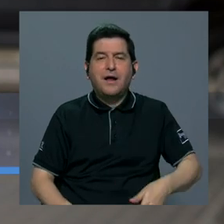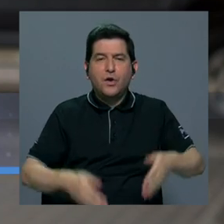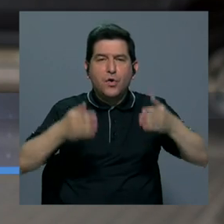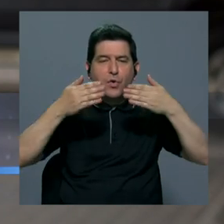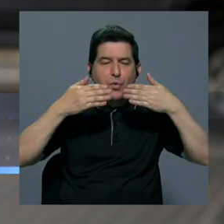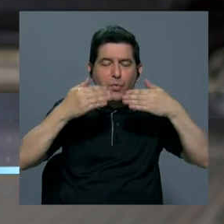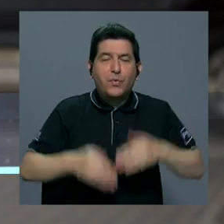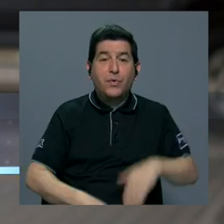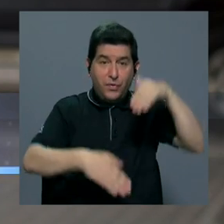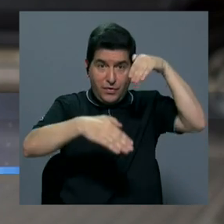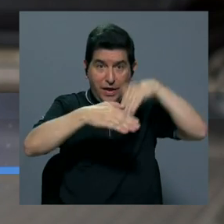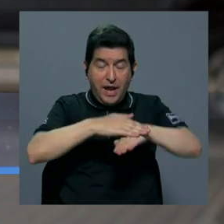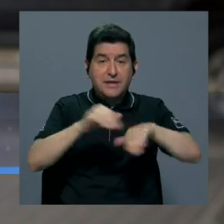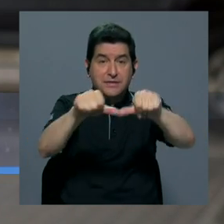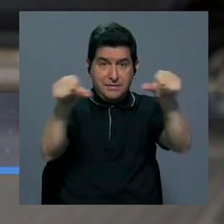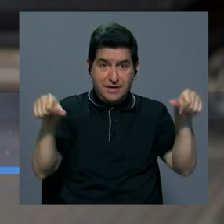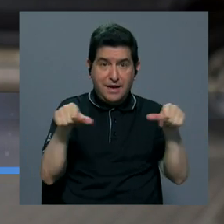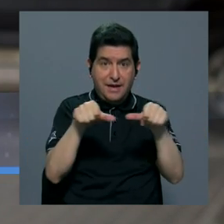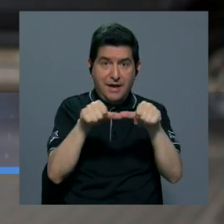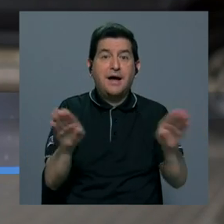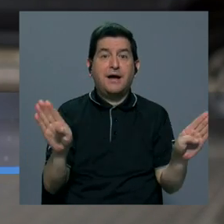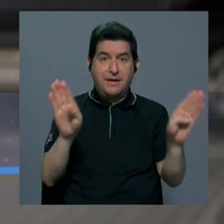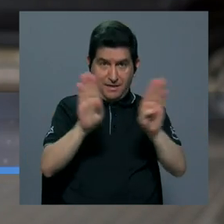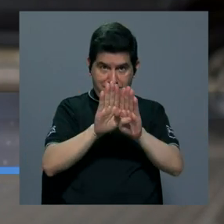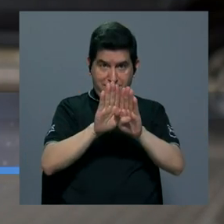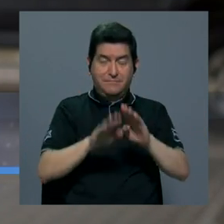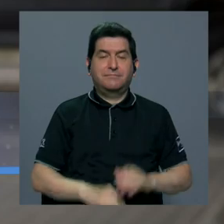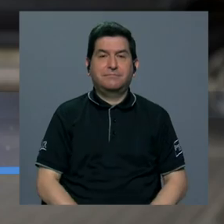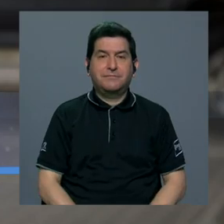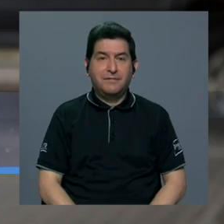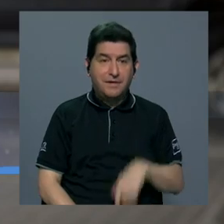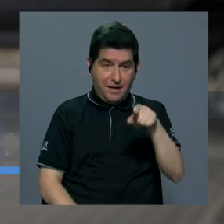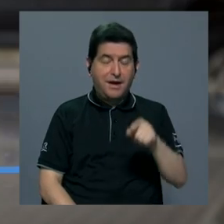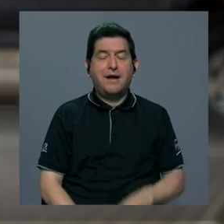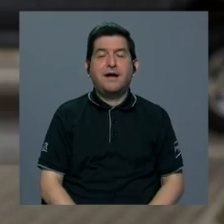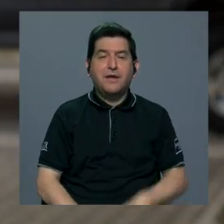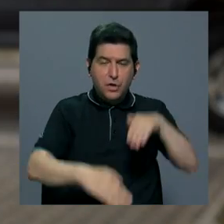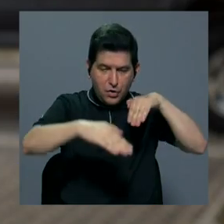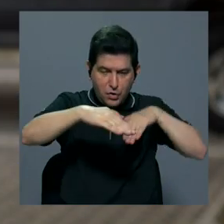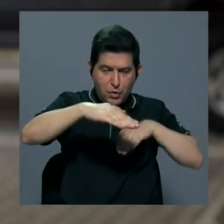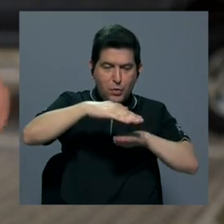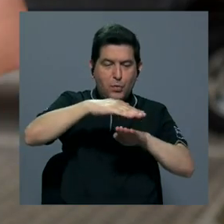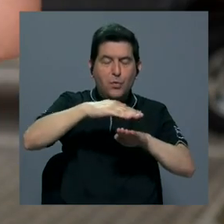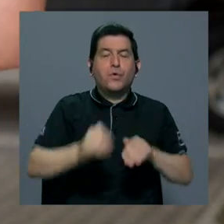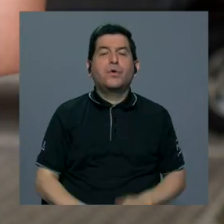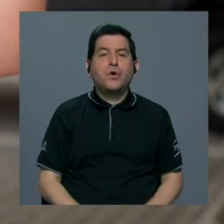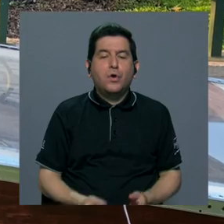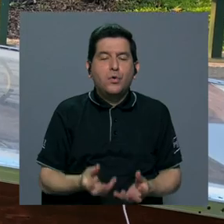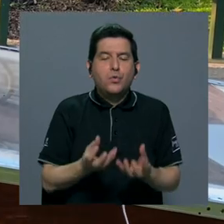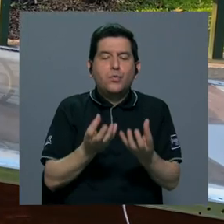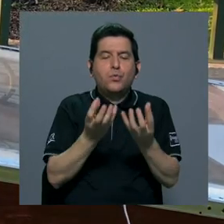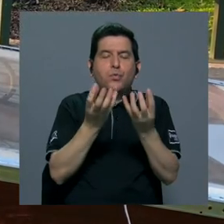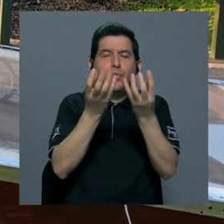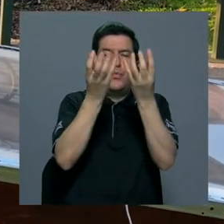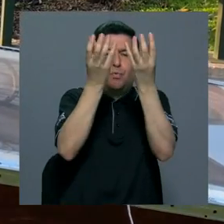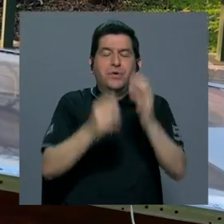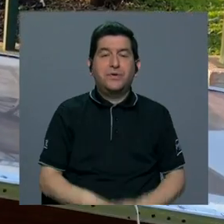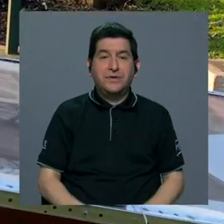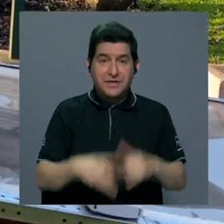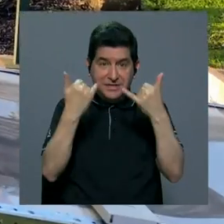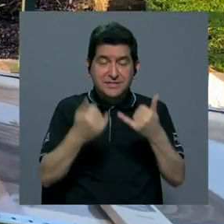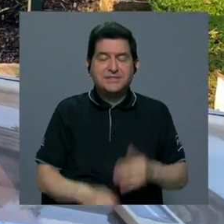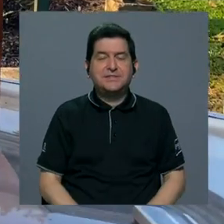aire y ese aire entra en un compartimiento cerrado que entra el aire por debajo y sale por arriba,